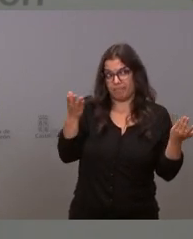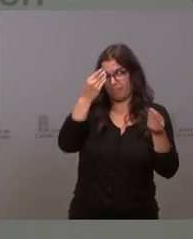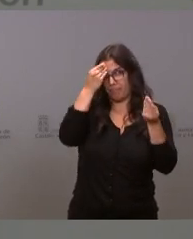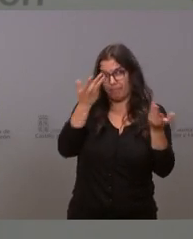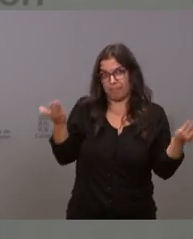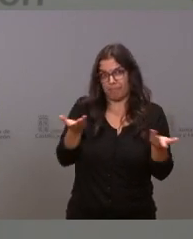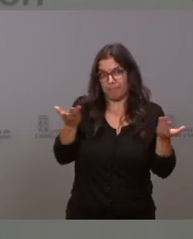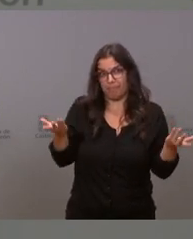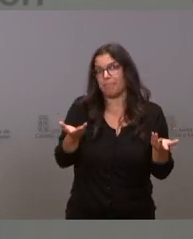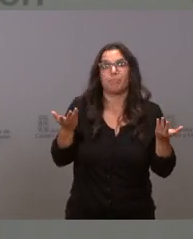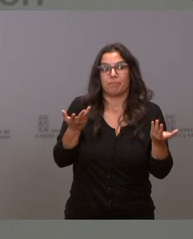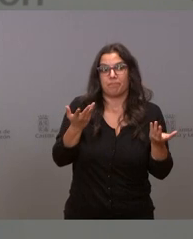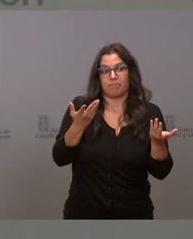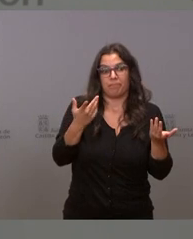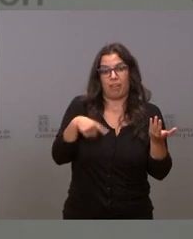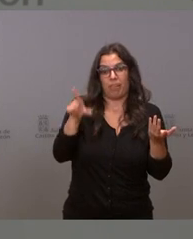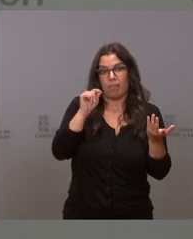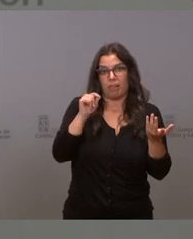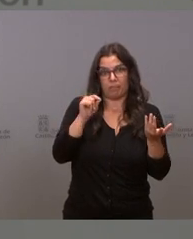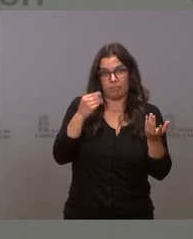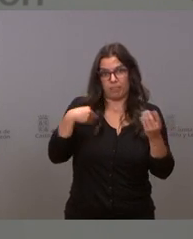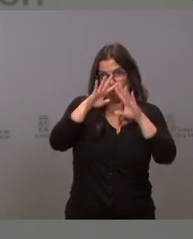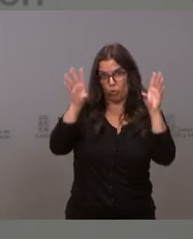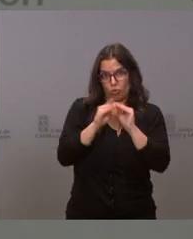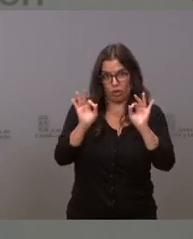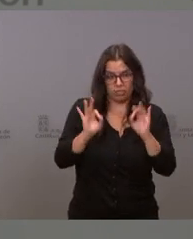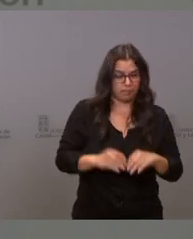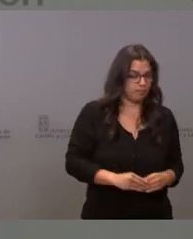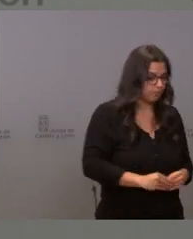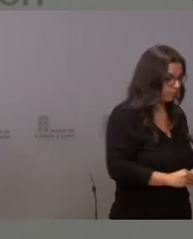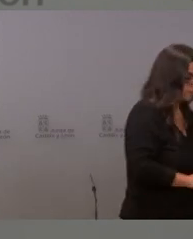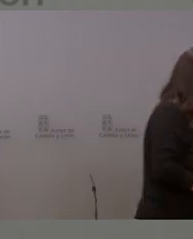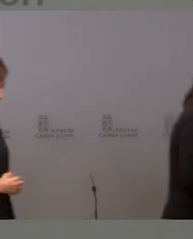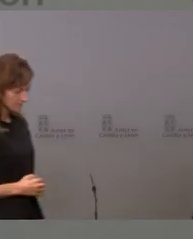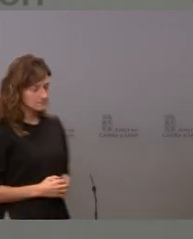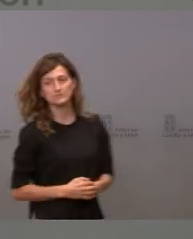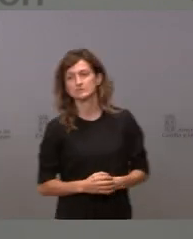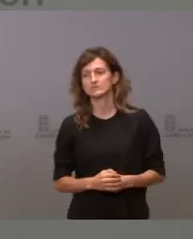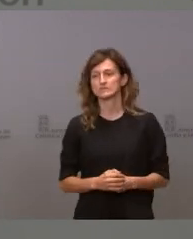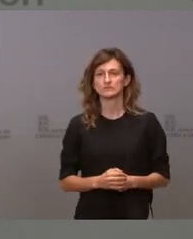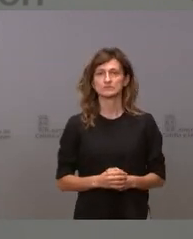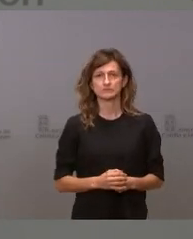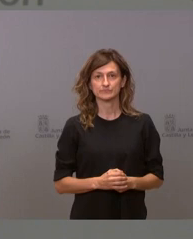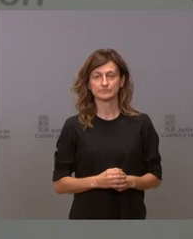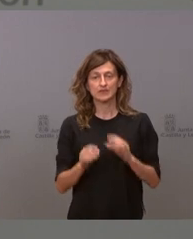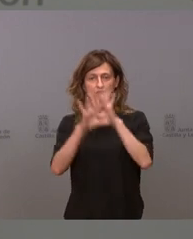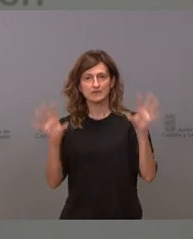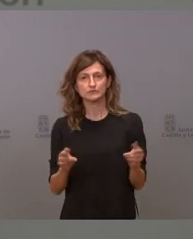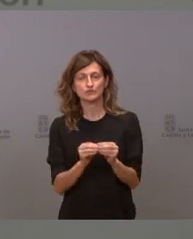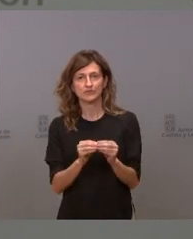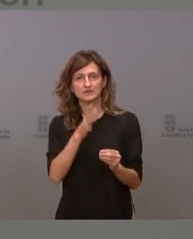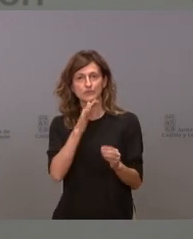sea difícil llegar a esa misma conclusión por tanto vamos a